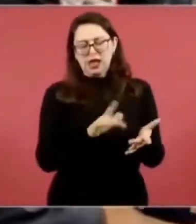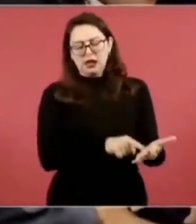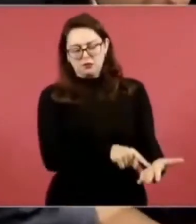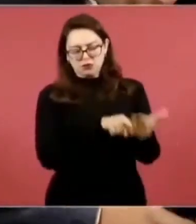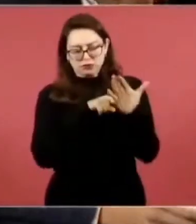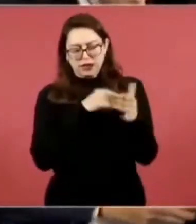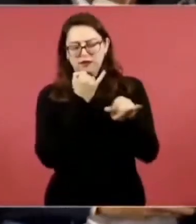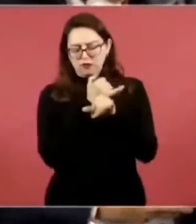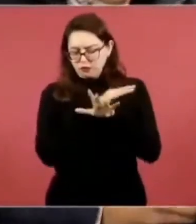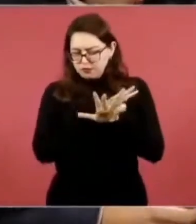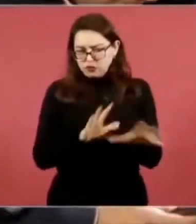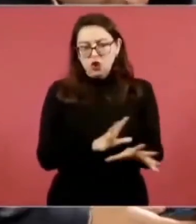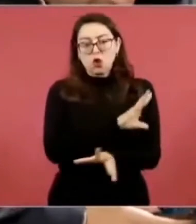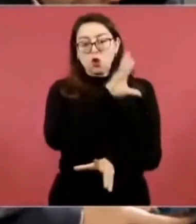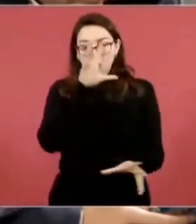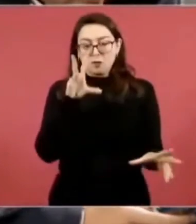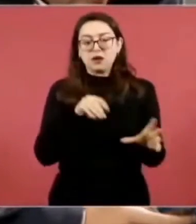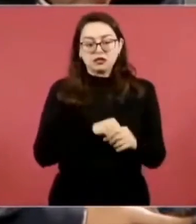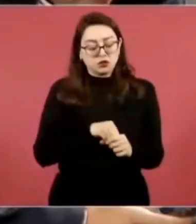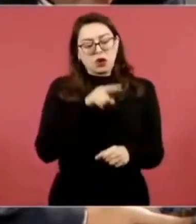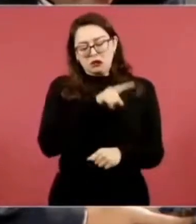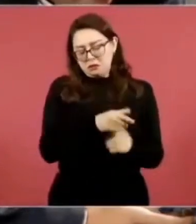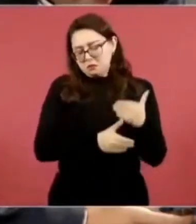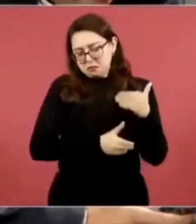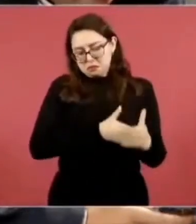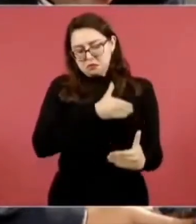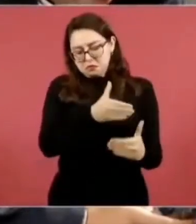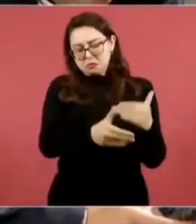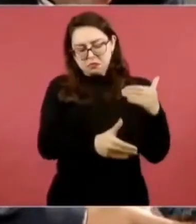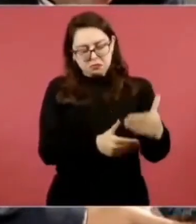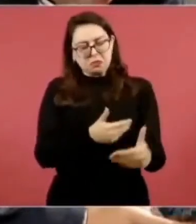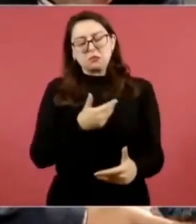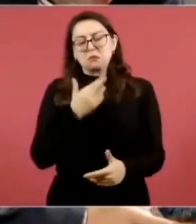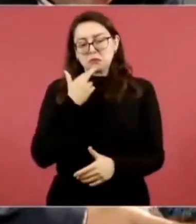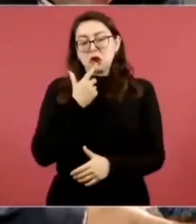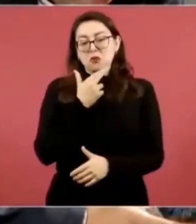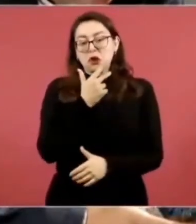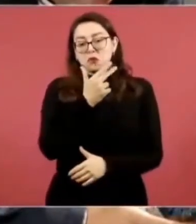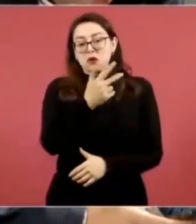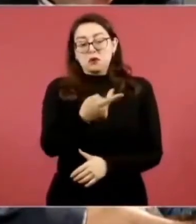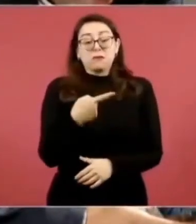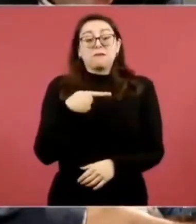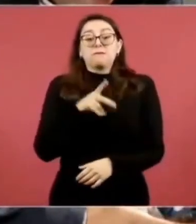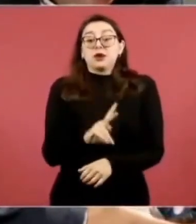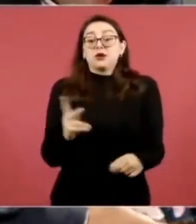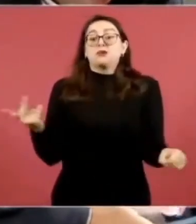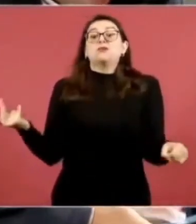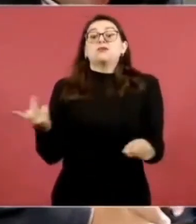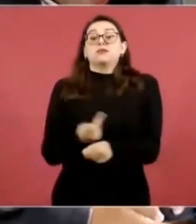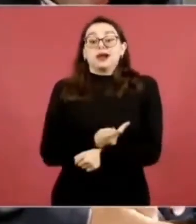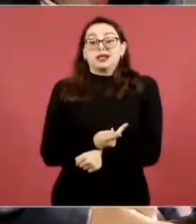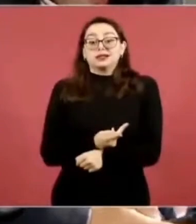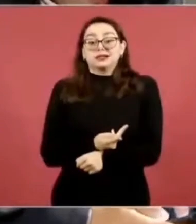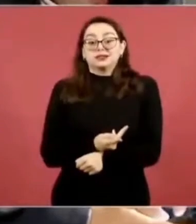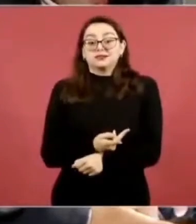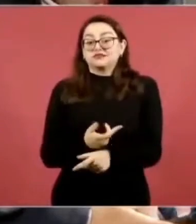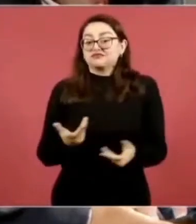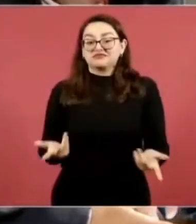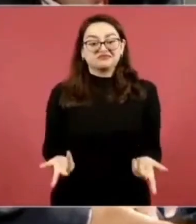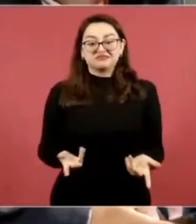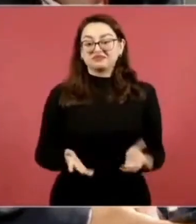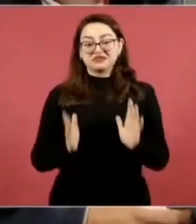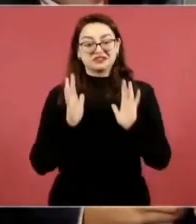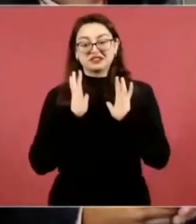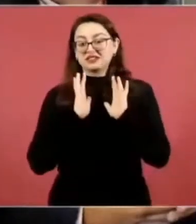caso y llegaron hasta donde pudieron. El planteamiento que nos hacen ya de su oficina es que hasta ahí pueden